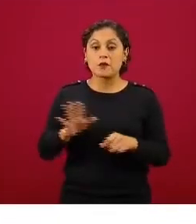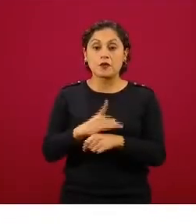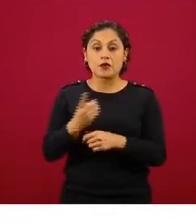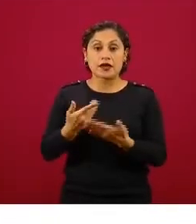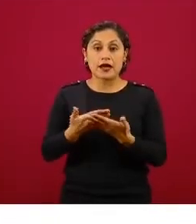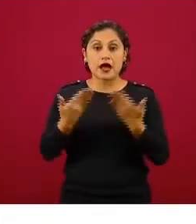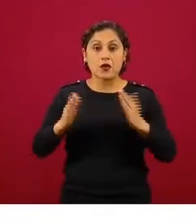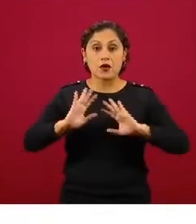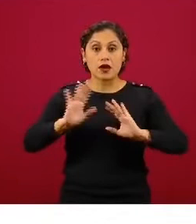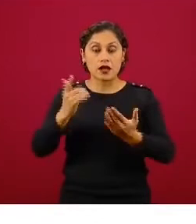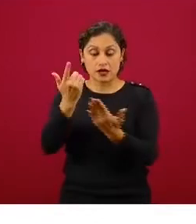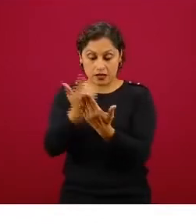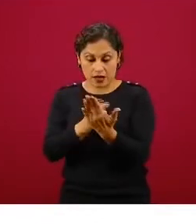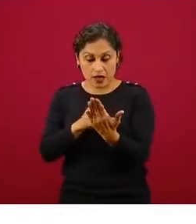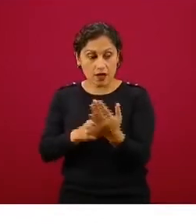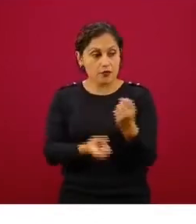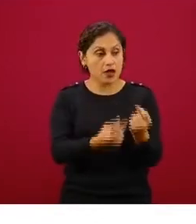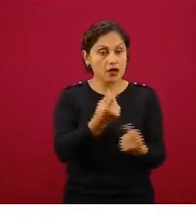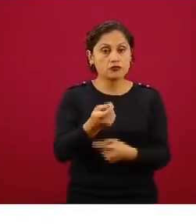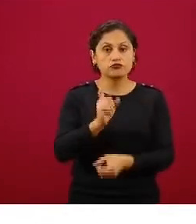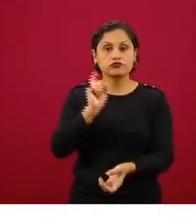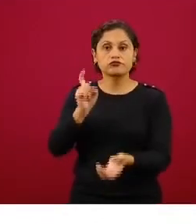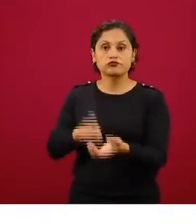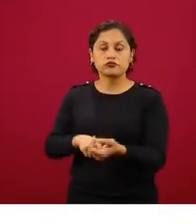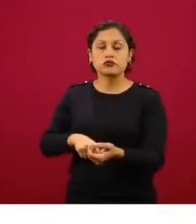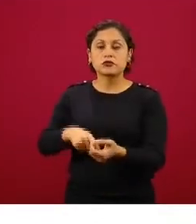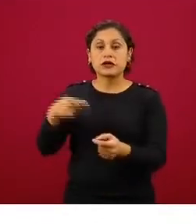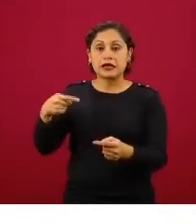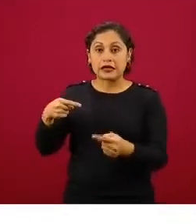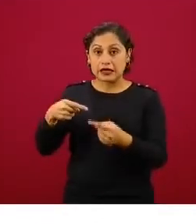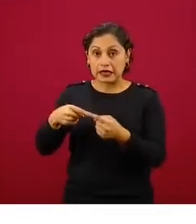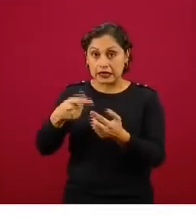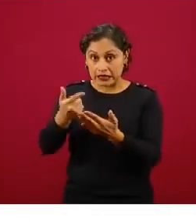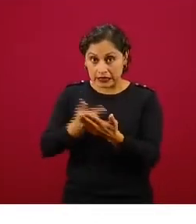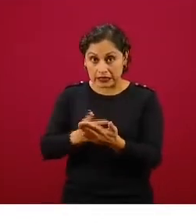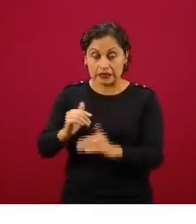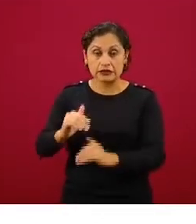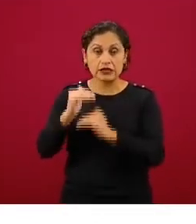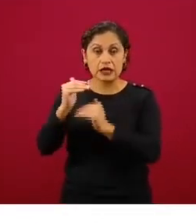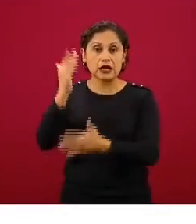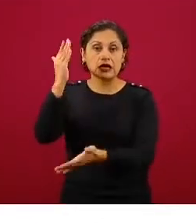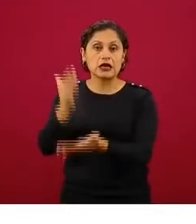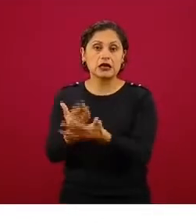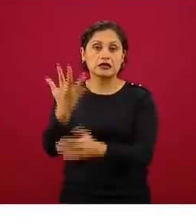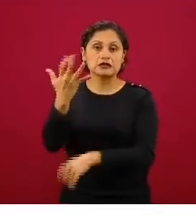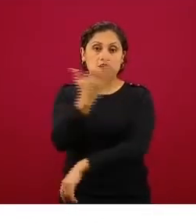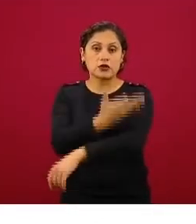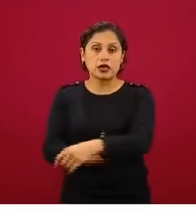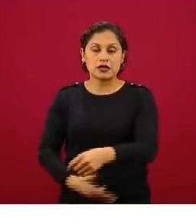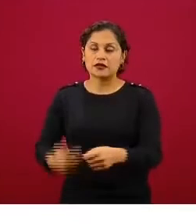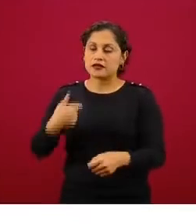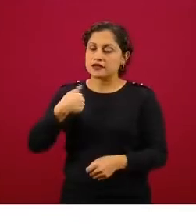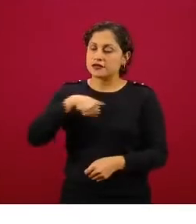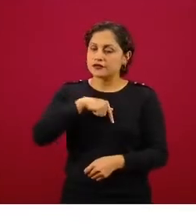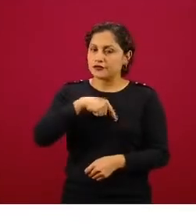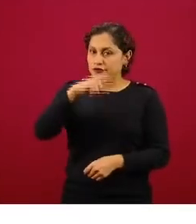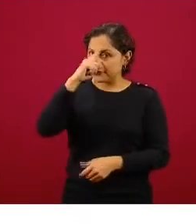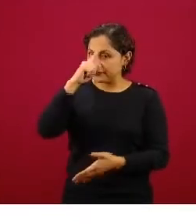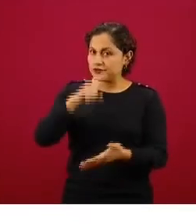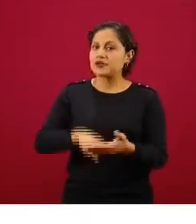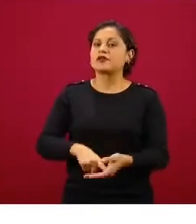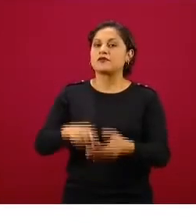primeros que se están registrando. Este es un corte a las cinco de la tarde, estamos seguros que mañana vamos a tener más. E insistir, las